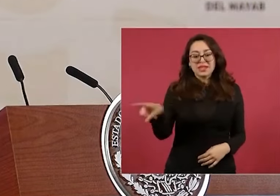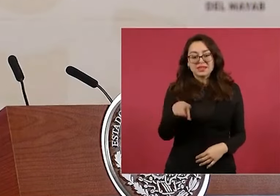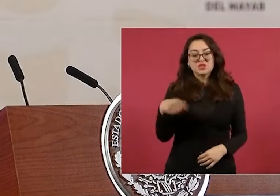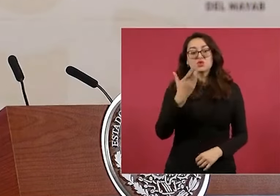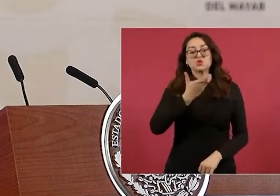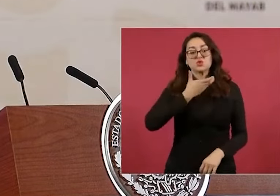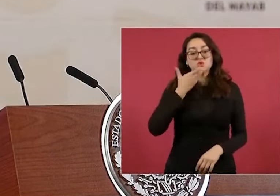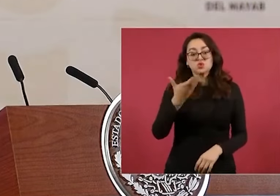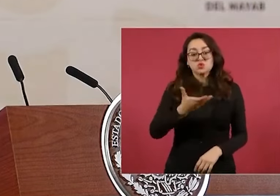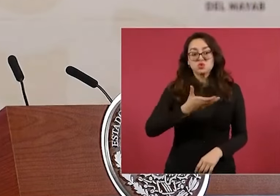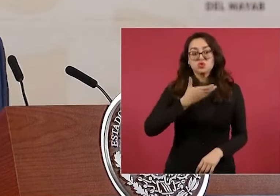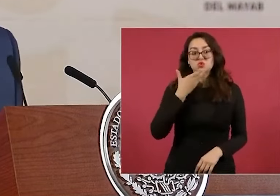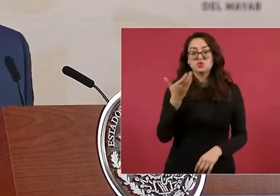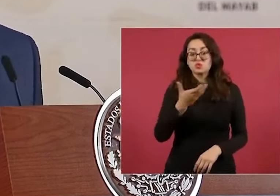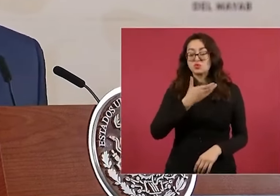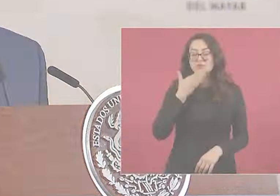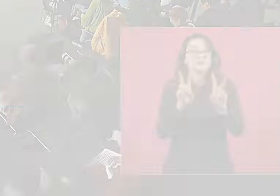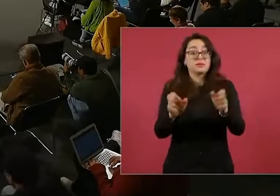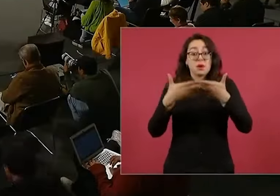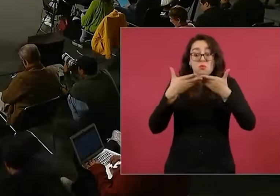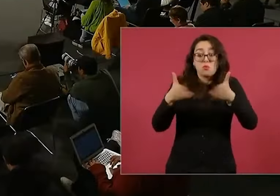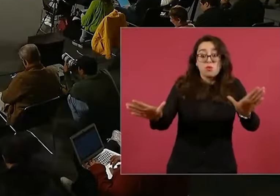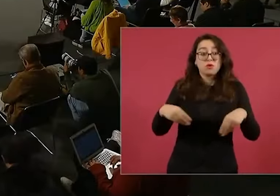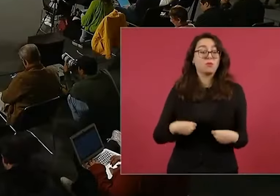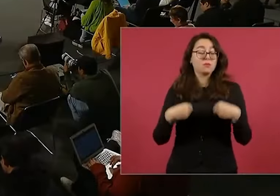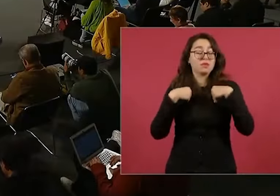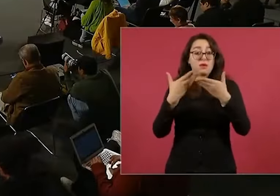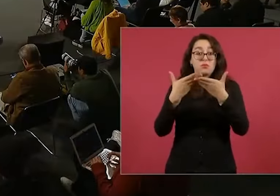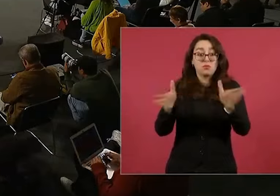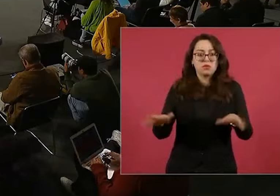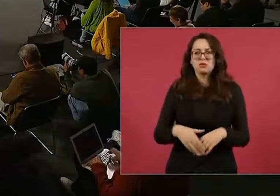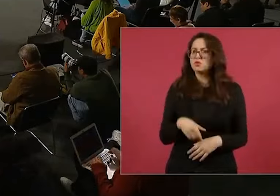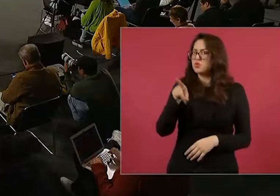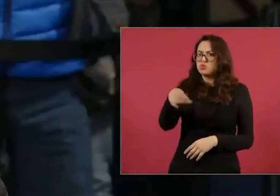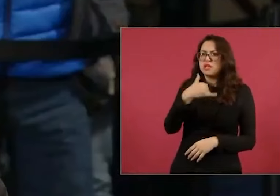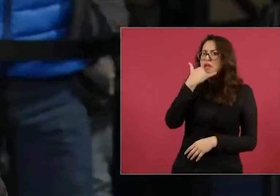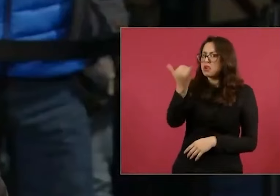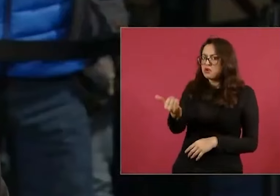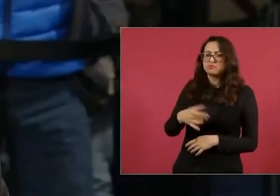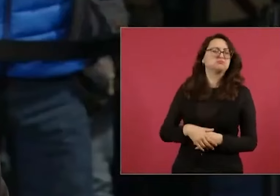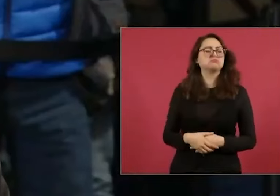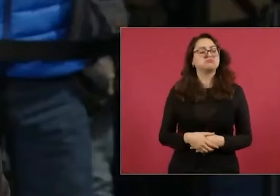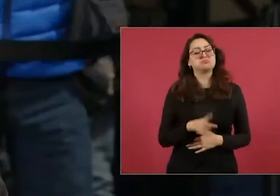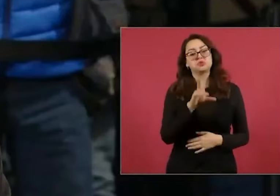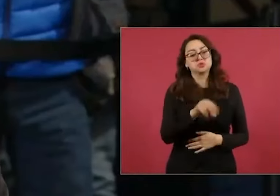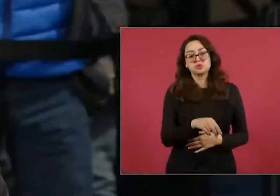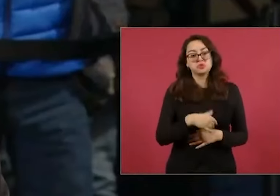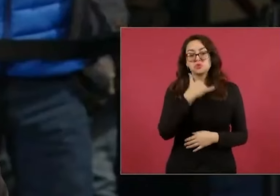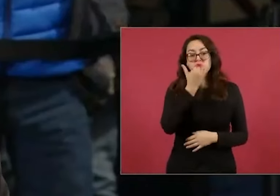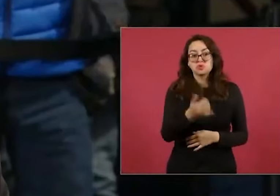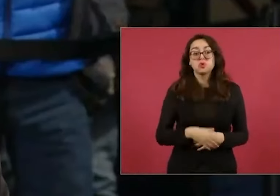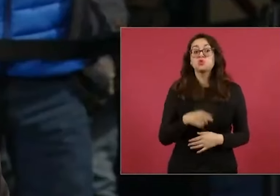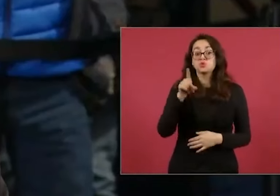lo critique o investigue, afirmó que lo volvería a hacer. Entonces, no ve ningún error? No, no, ¿Podría